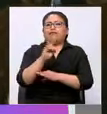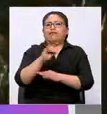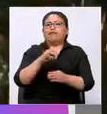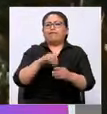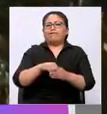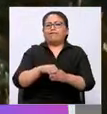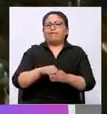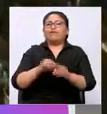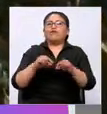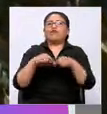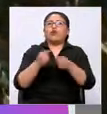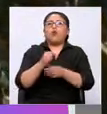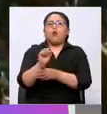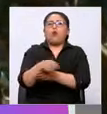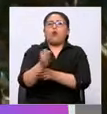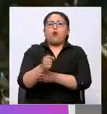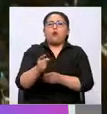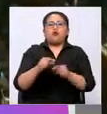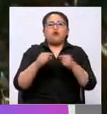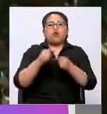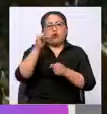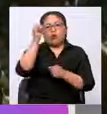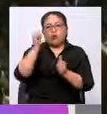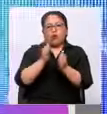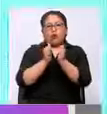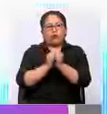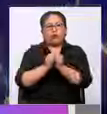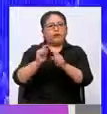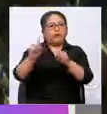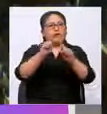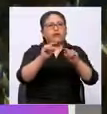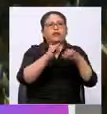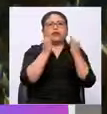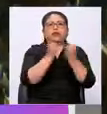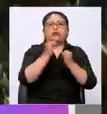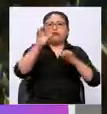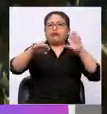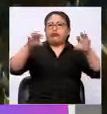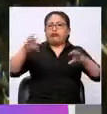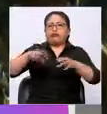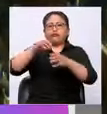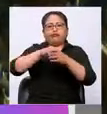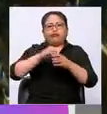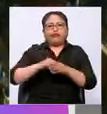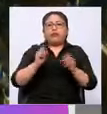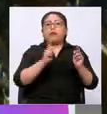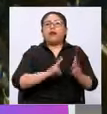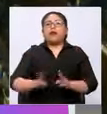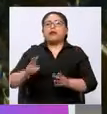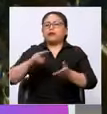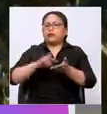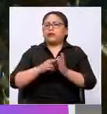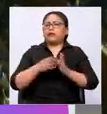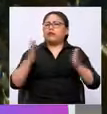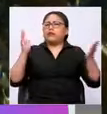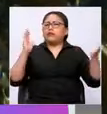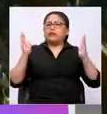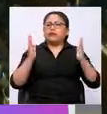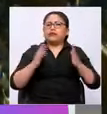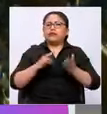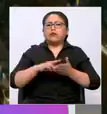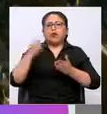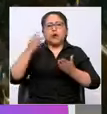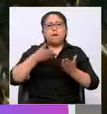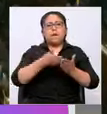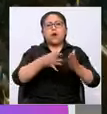de ese clan mafioso que se ha incrustado en las entidades y que seguramente obedece a un plan, ha obedecido a un plan de la toma del